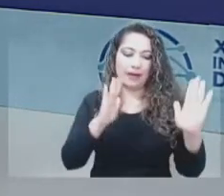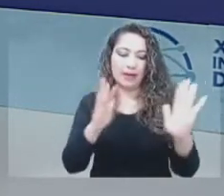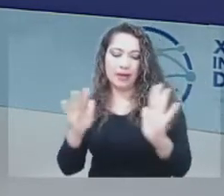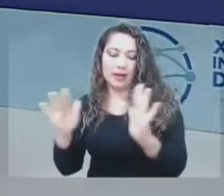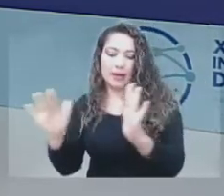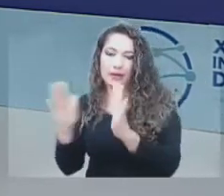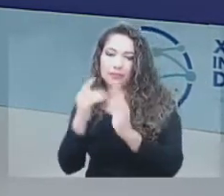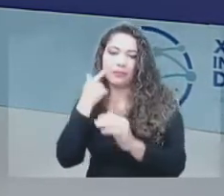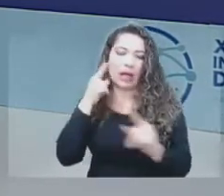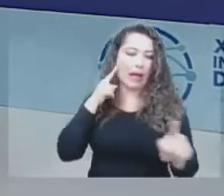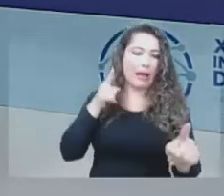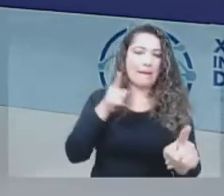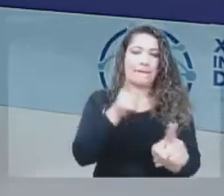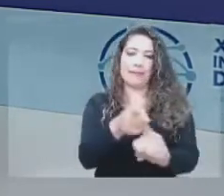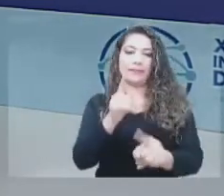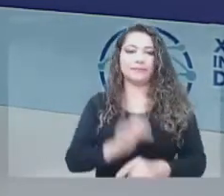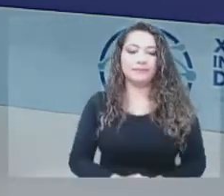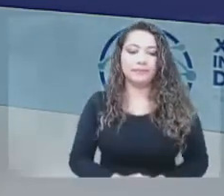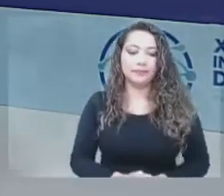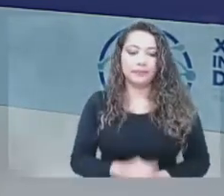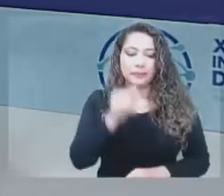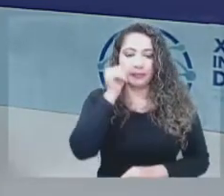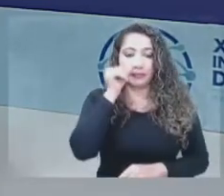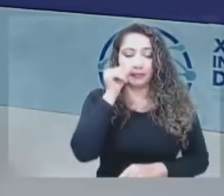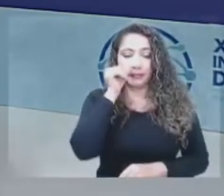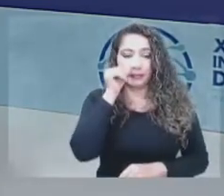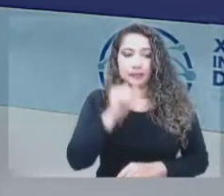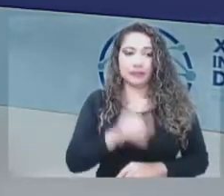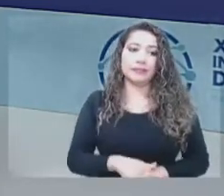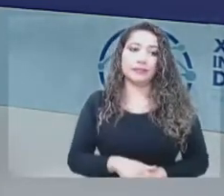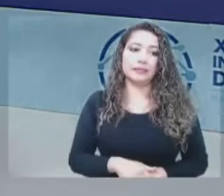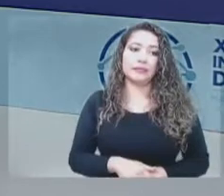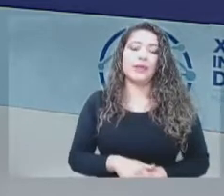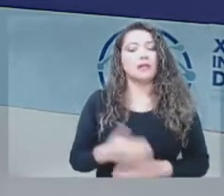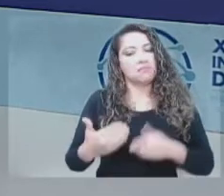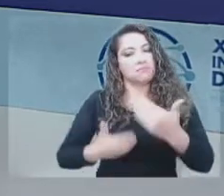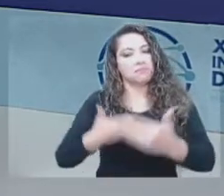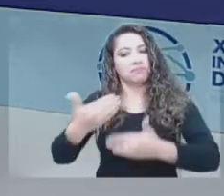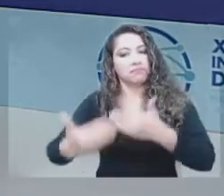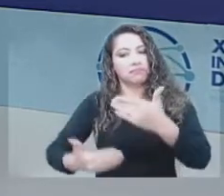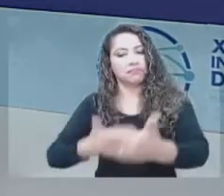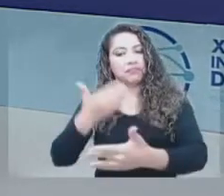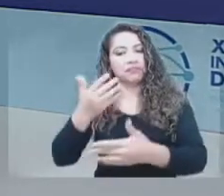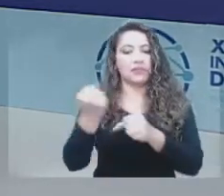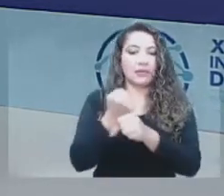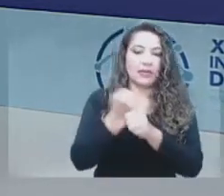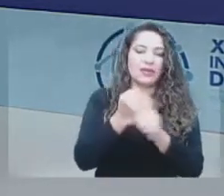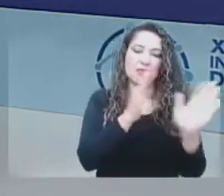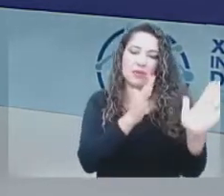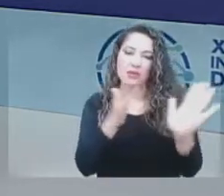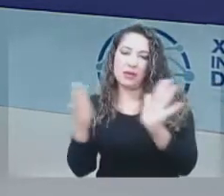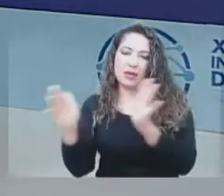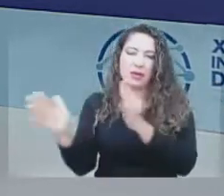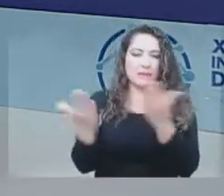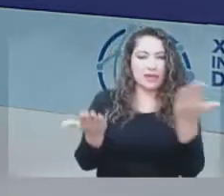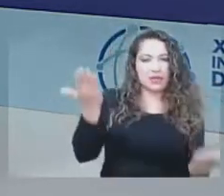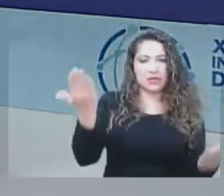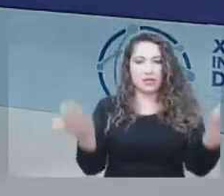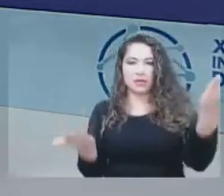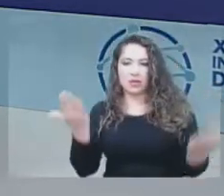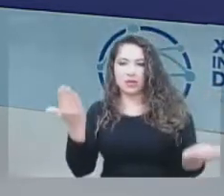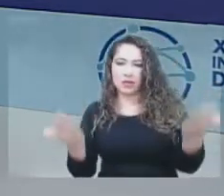Ahora bien, de otra parte tenemos nosotros trabajos que adelantamos en la definición de parámetros de valoración para contraprestaciones, para